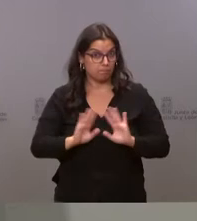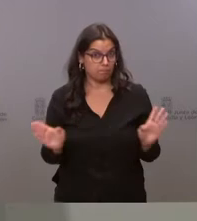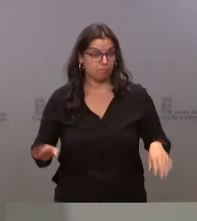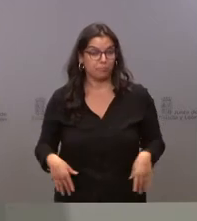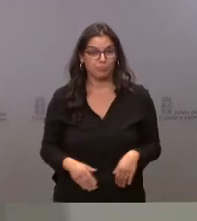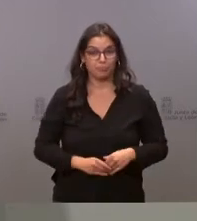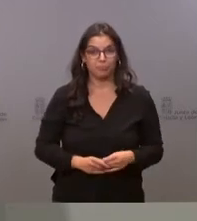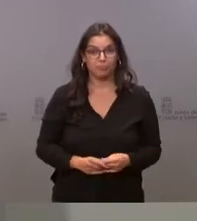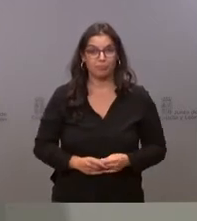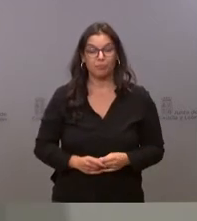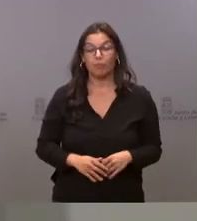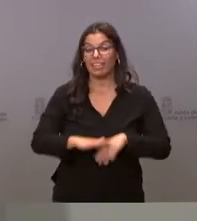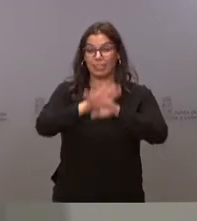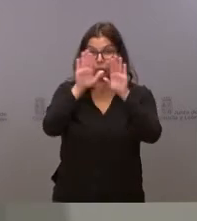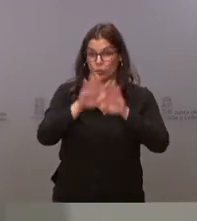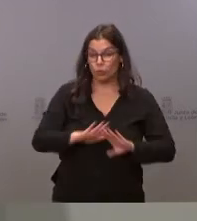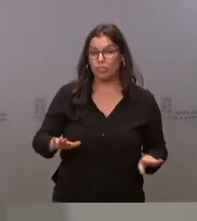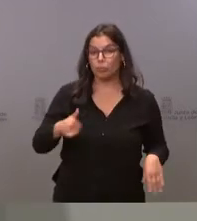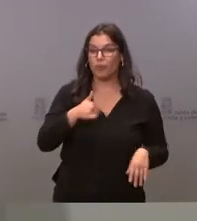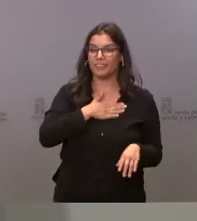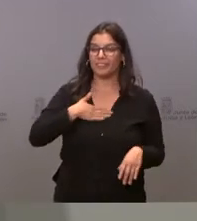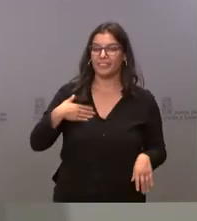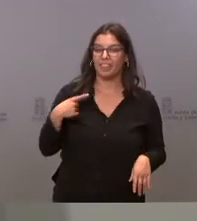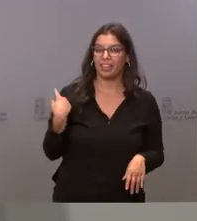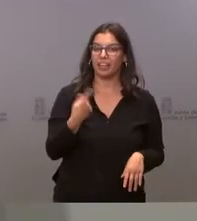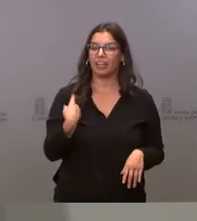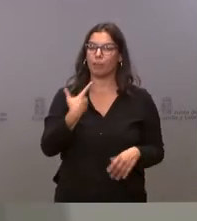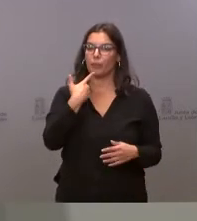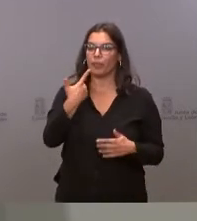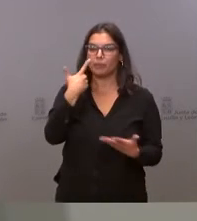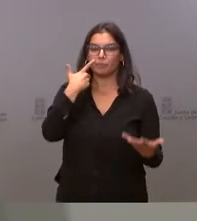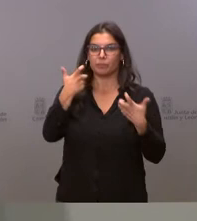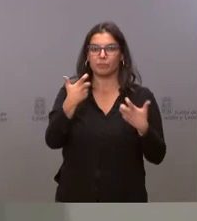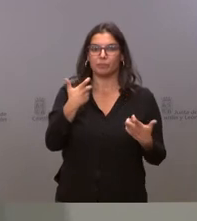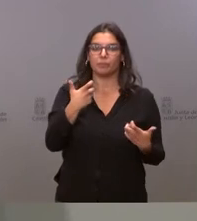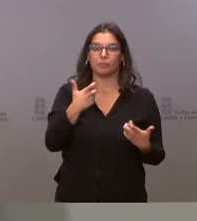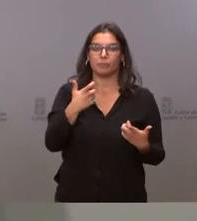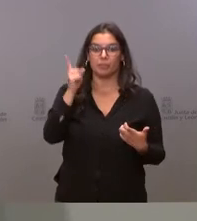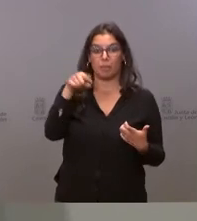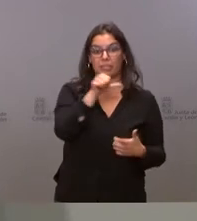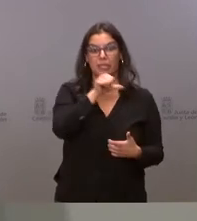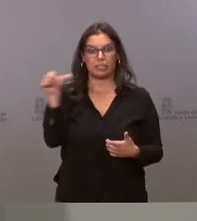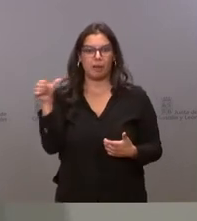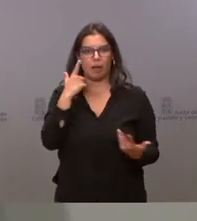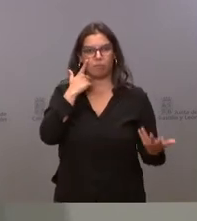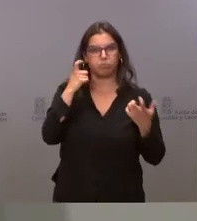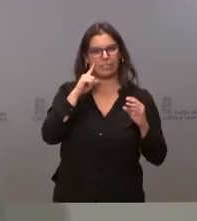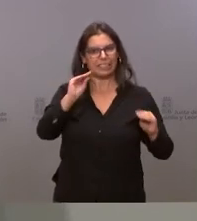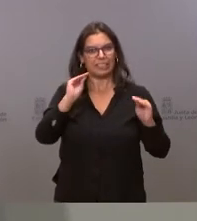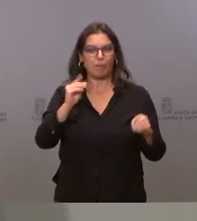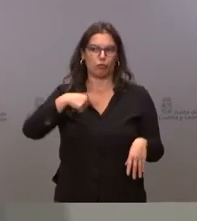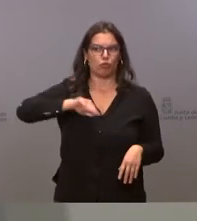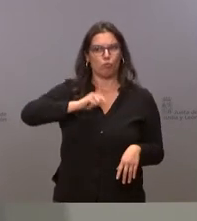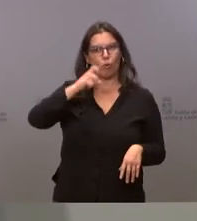Y como último asunto, sí queríamos destacar porque algo que se ha destacado también a lo largo de esta semana y que nos preocupa mucho que